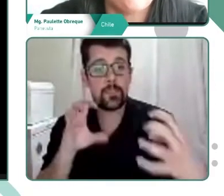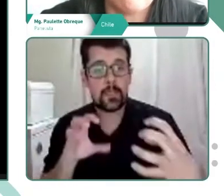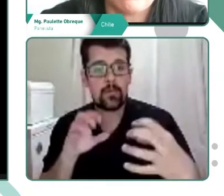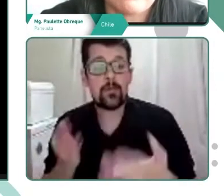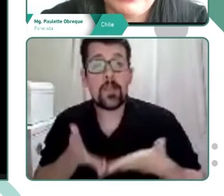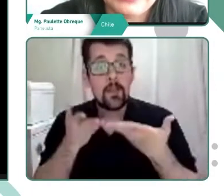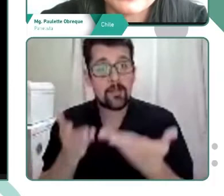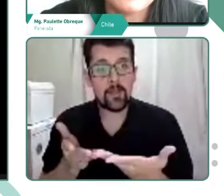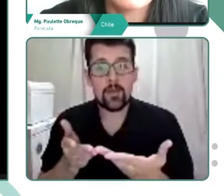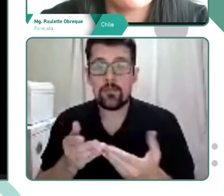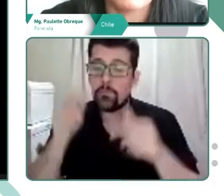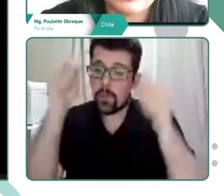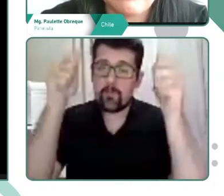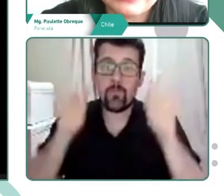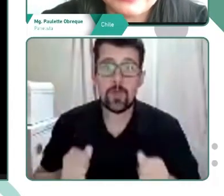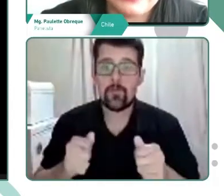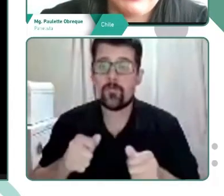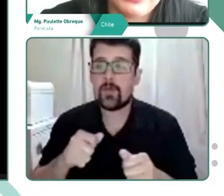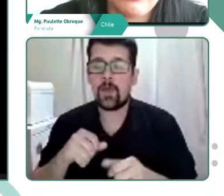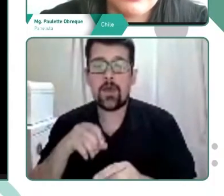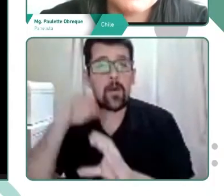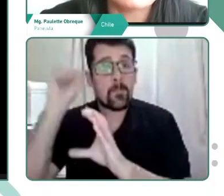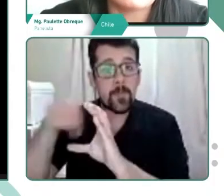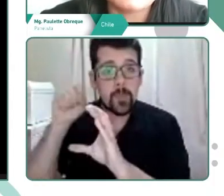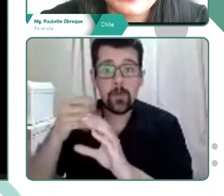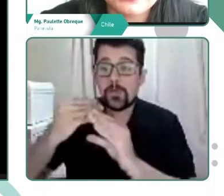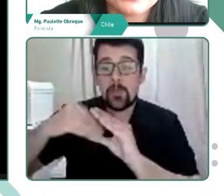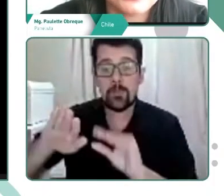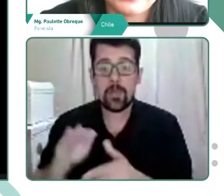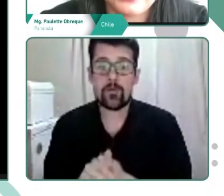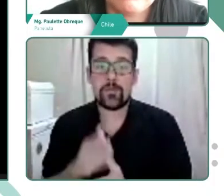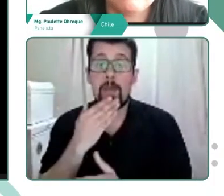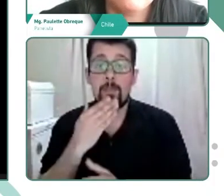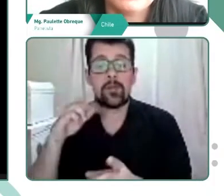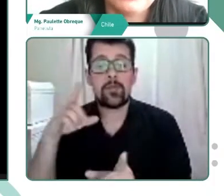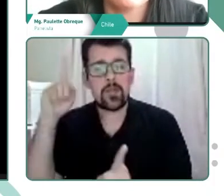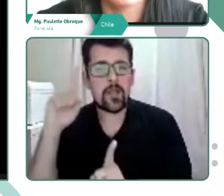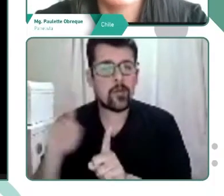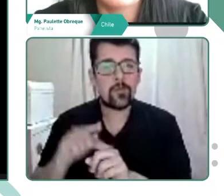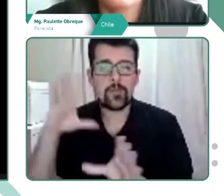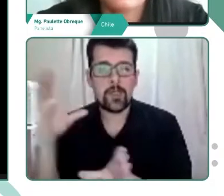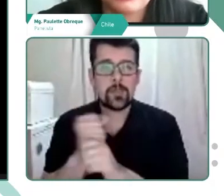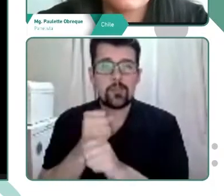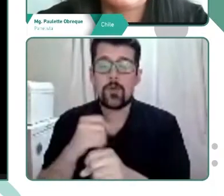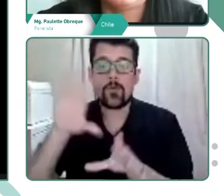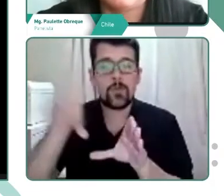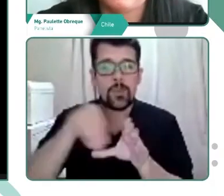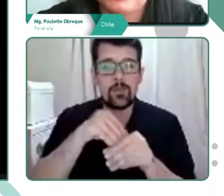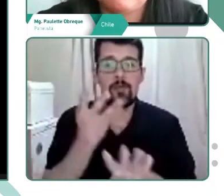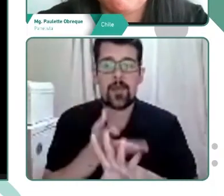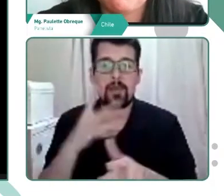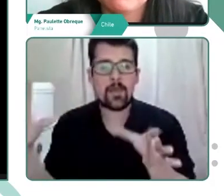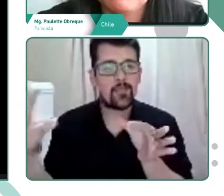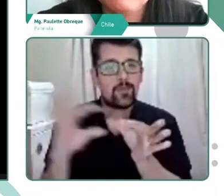entrega de infografías, cápsulas de video, reseñas, etc., con contenidos asociados a la